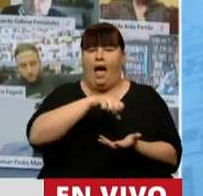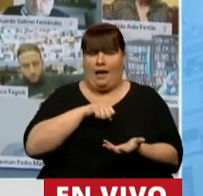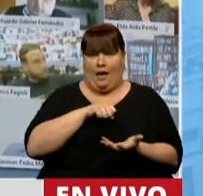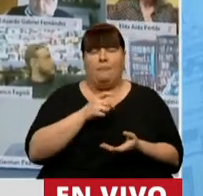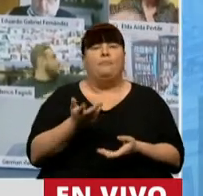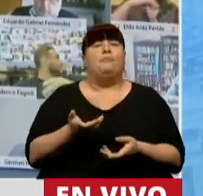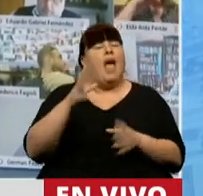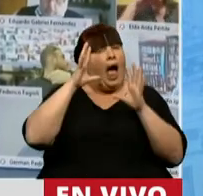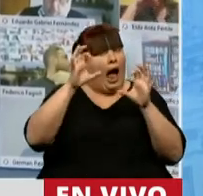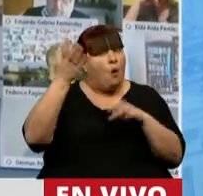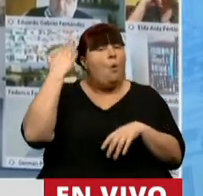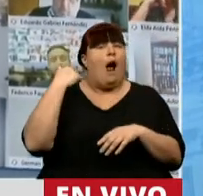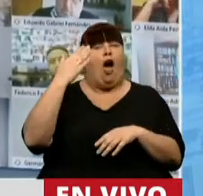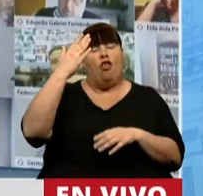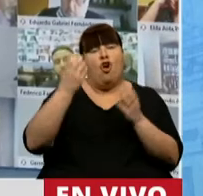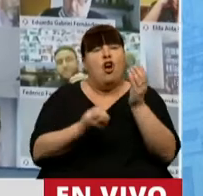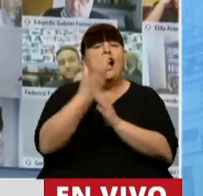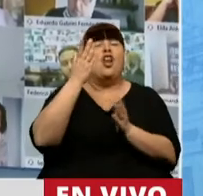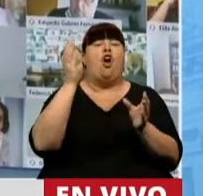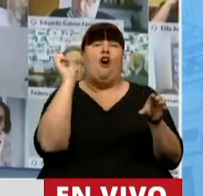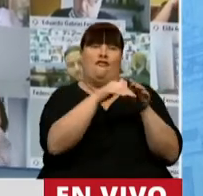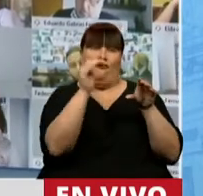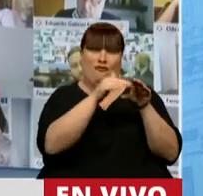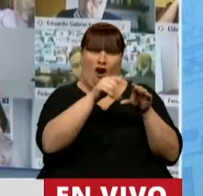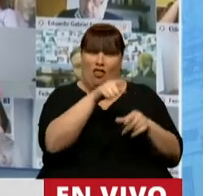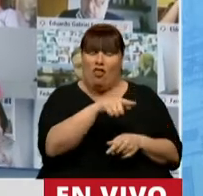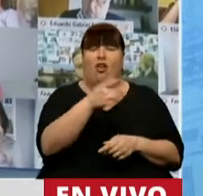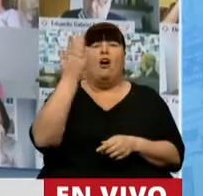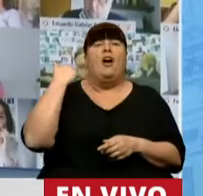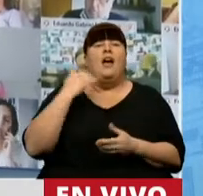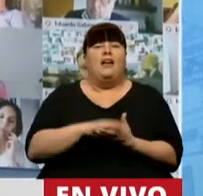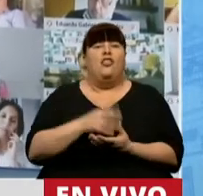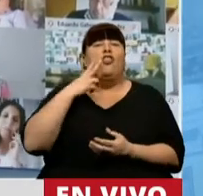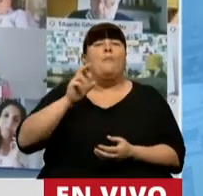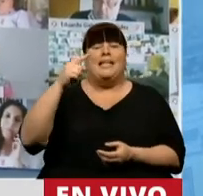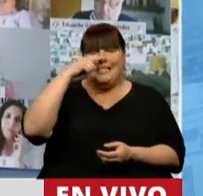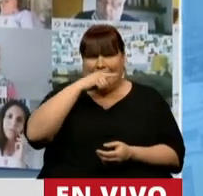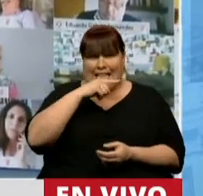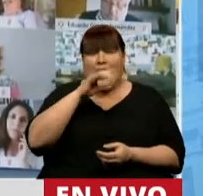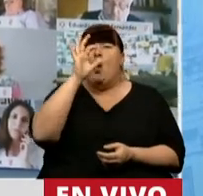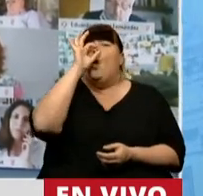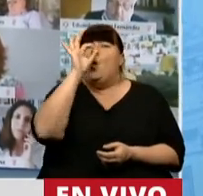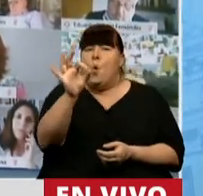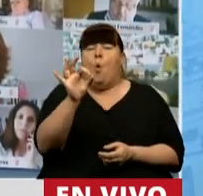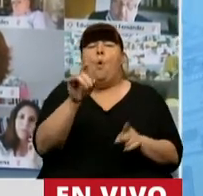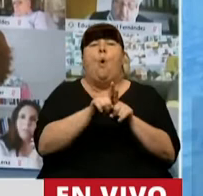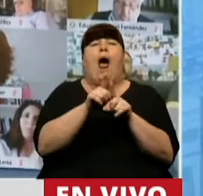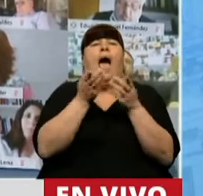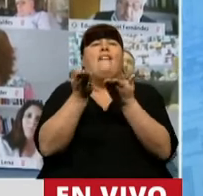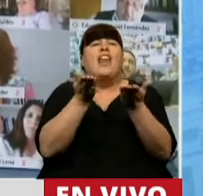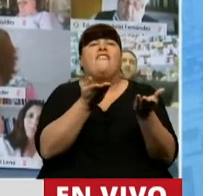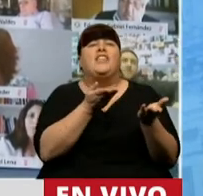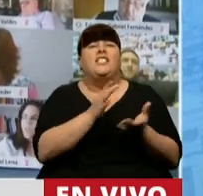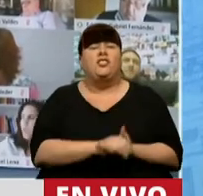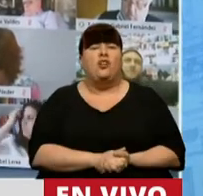Recordemos que desde la constitución del Fondo de Garantía de Sustentabilidad en el año 2007, en ningún momento tuvo como beneficiario